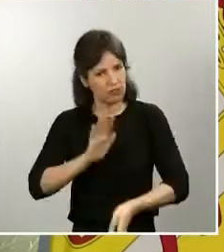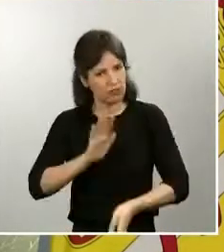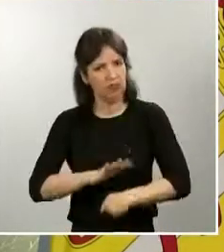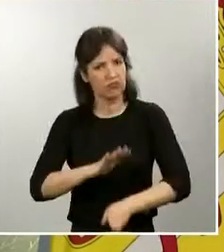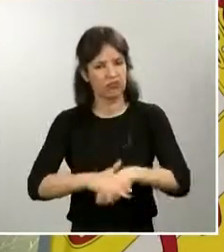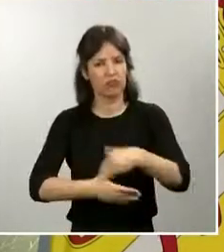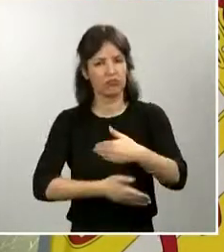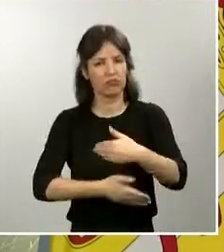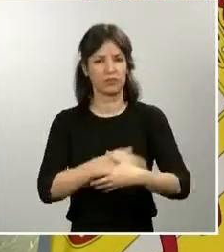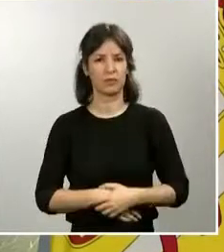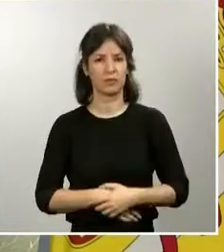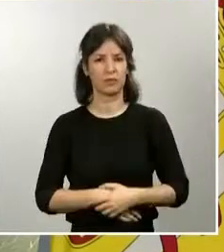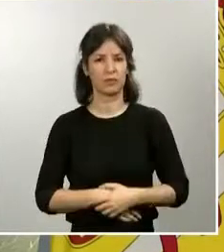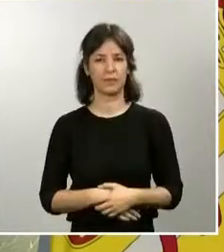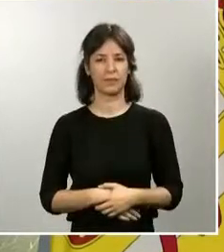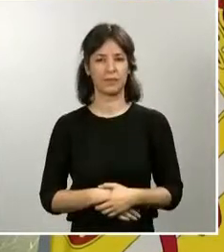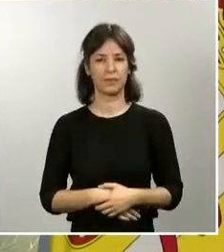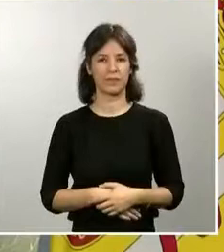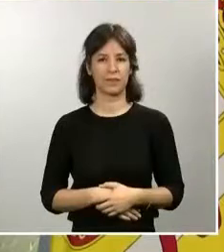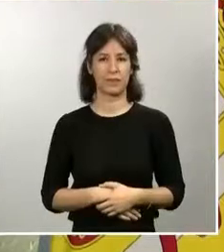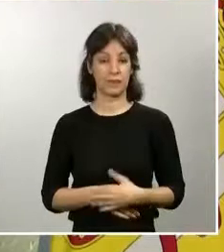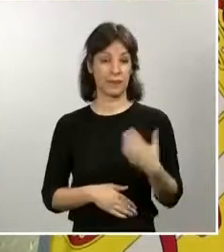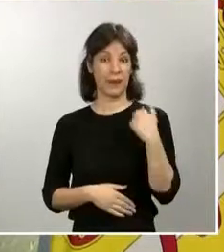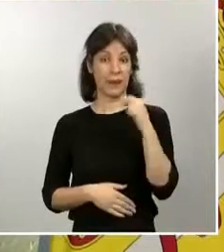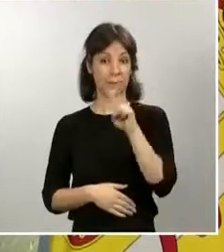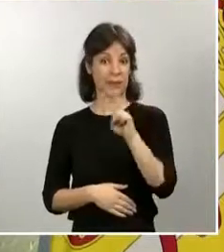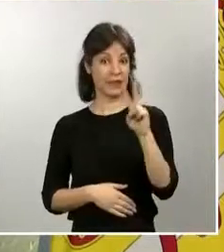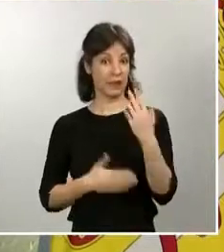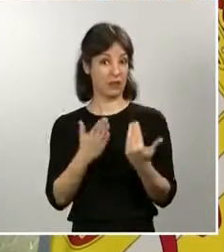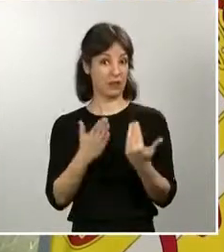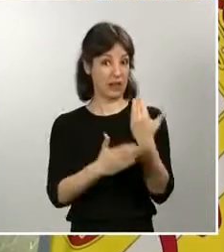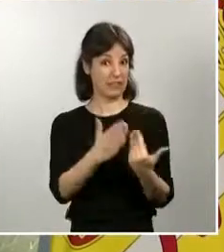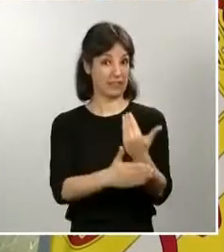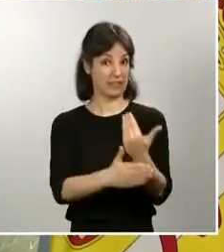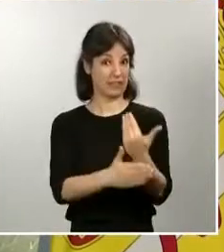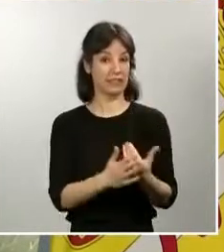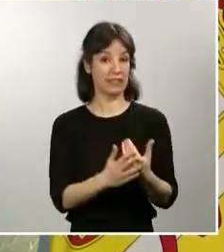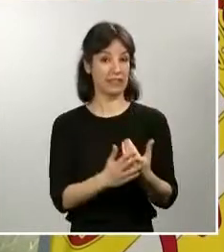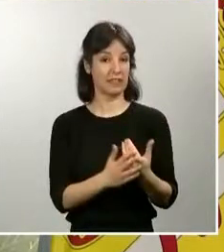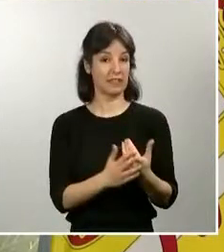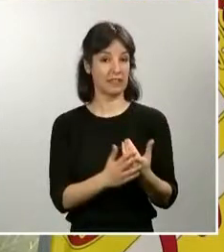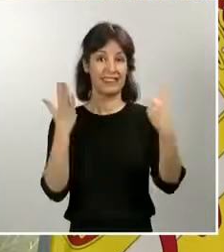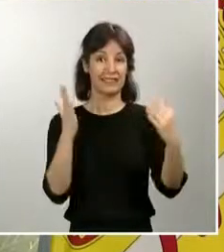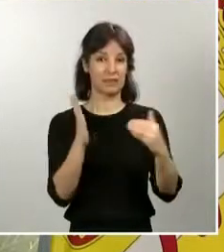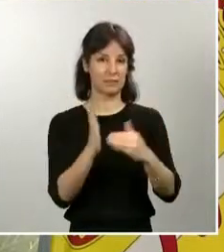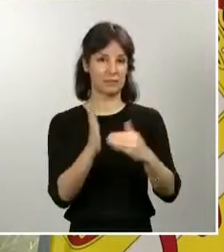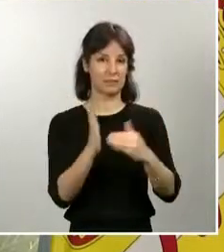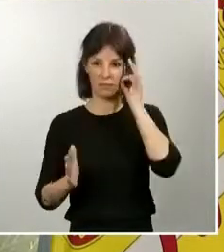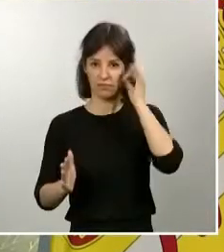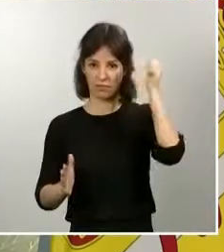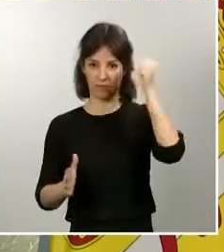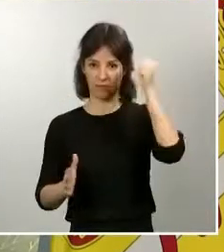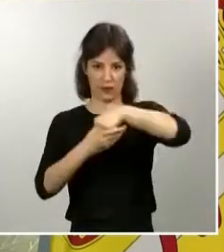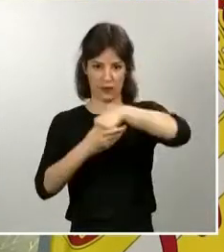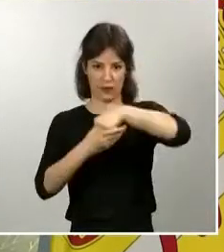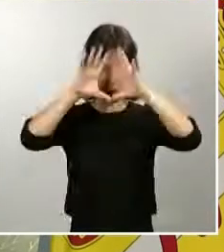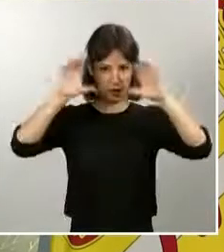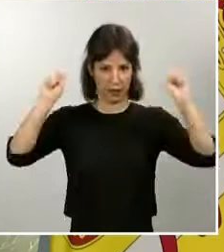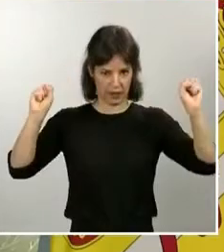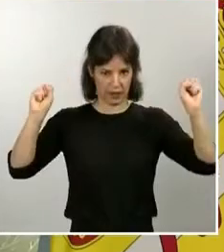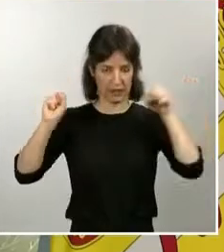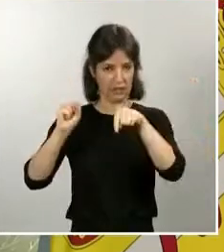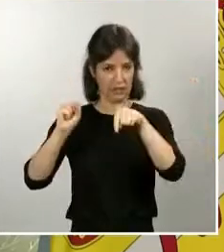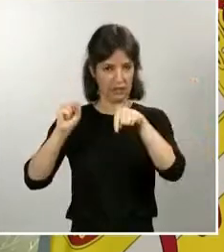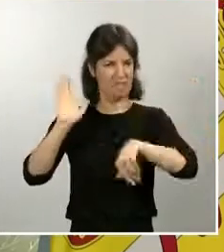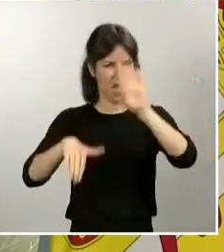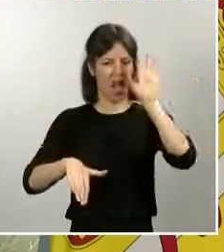días, durante estos 22 días, los más de 76.000 hombres y mujeres que componen la Guardia Civil y que prestan su servicio desde las